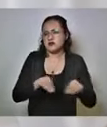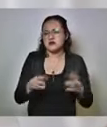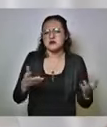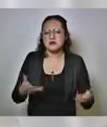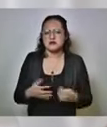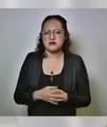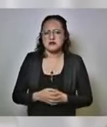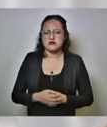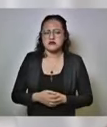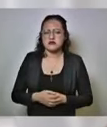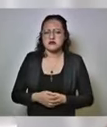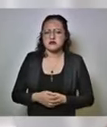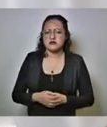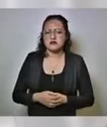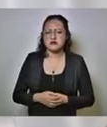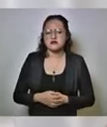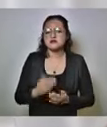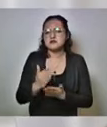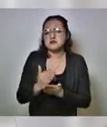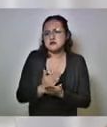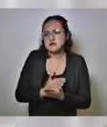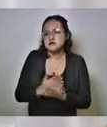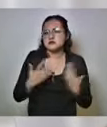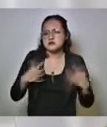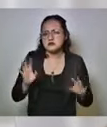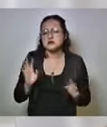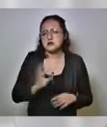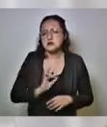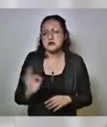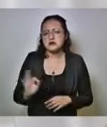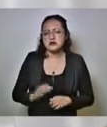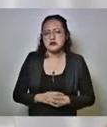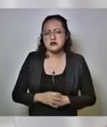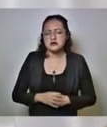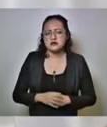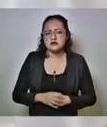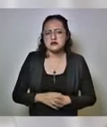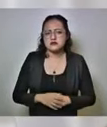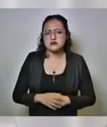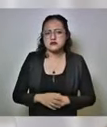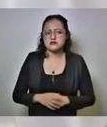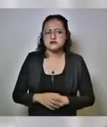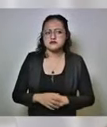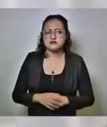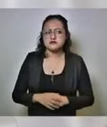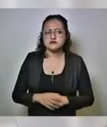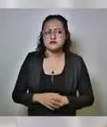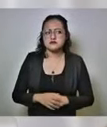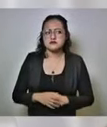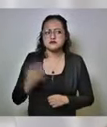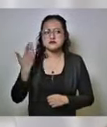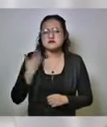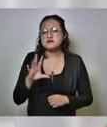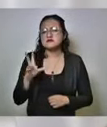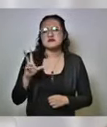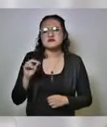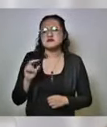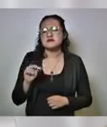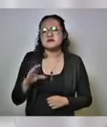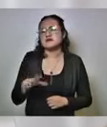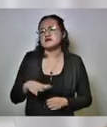motora muy reducida y que no implique esto. Que inclusive no hubiere